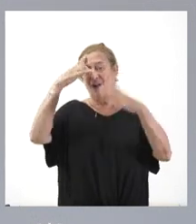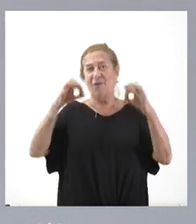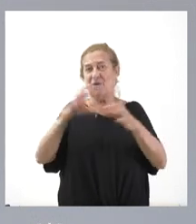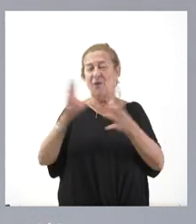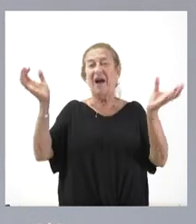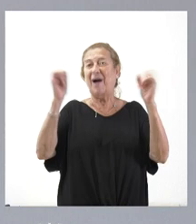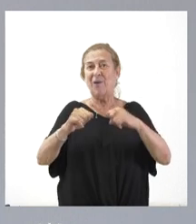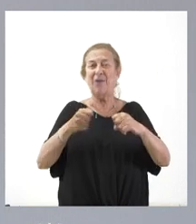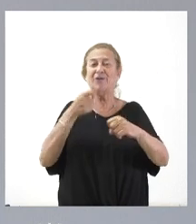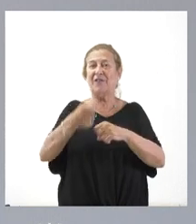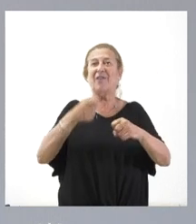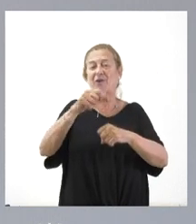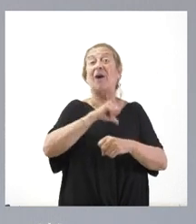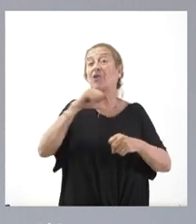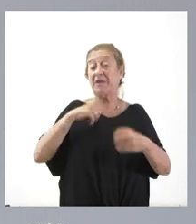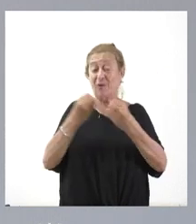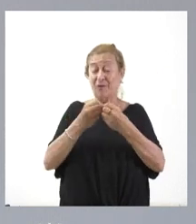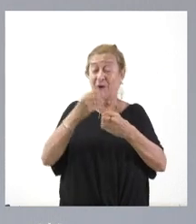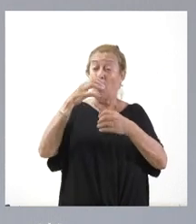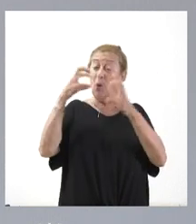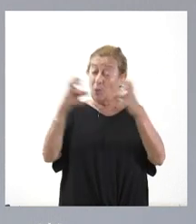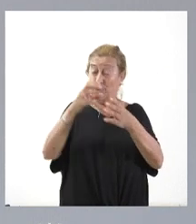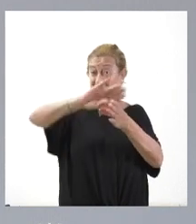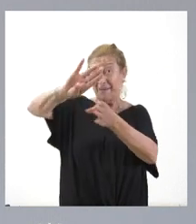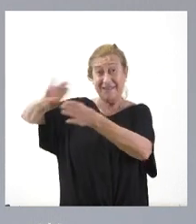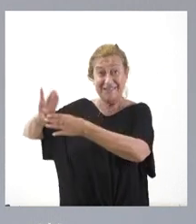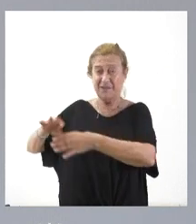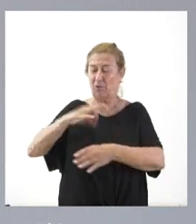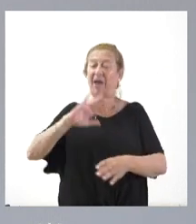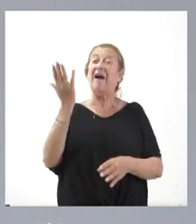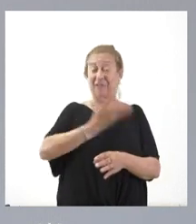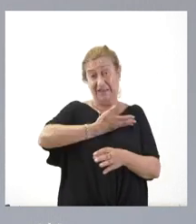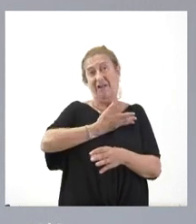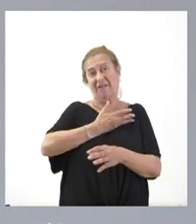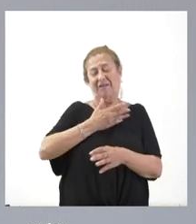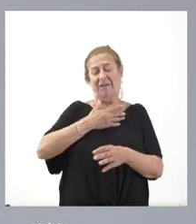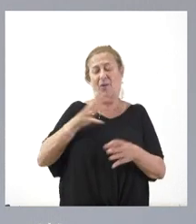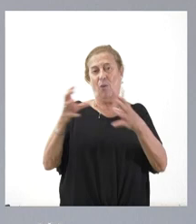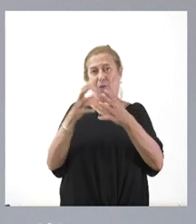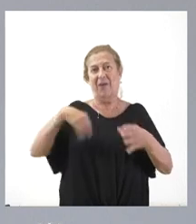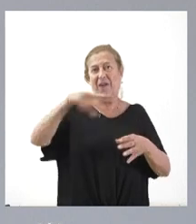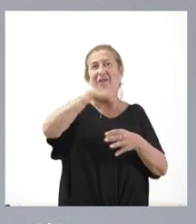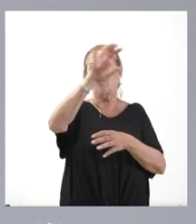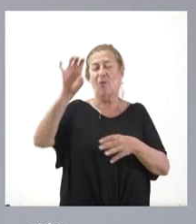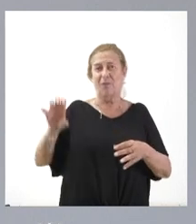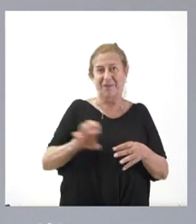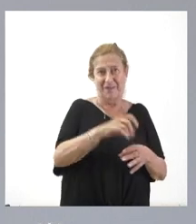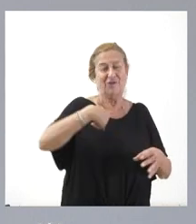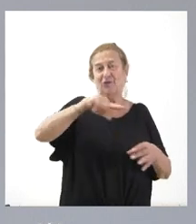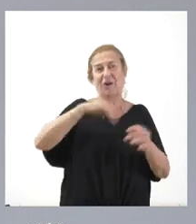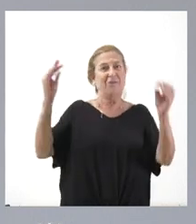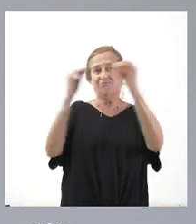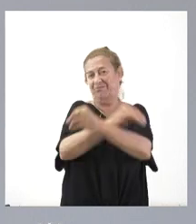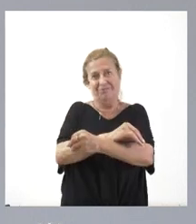financiación autonómica con esos partidos separatistas pueden influir al conjunto de comunidades autónomas. Nosotros estamos contrarios a la